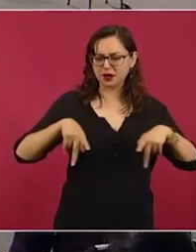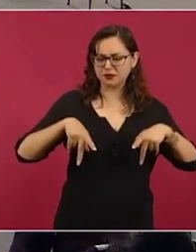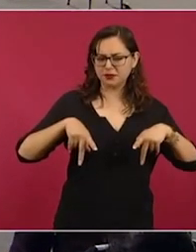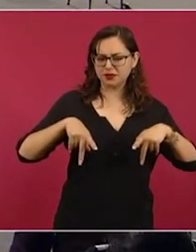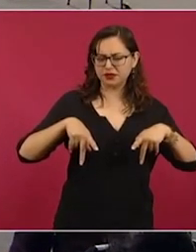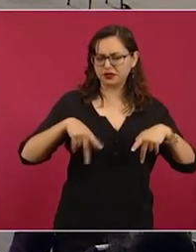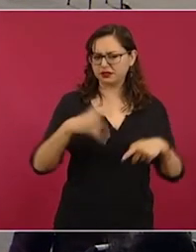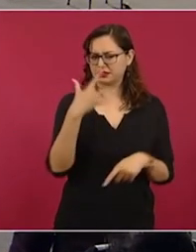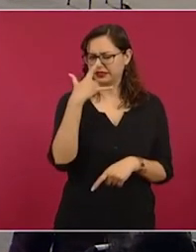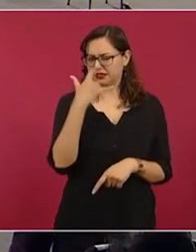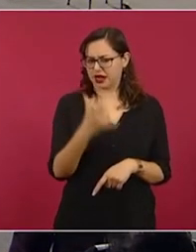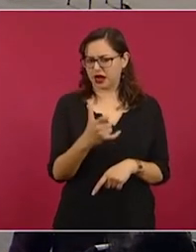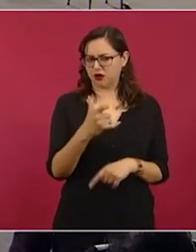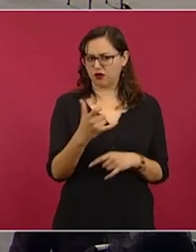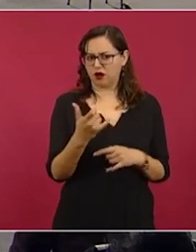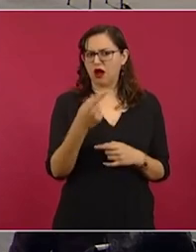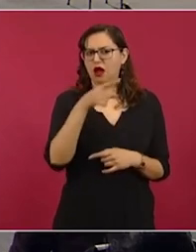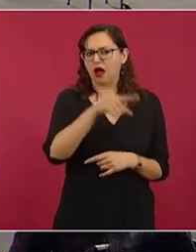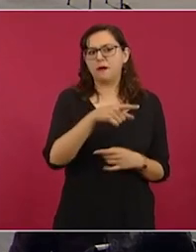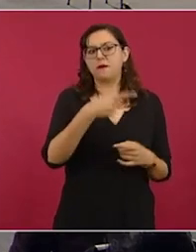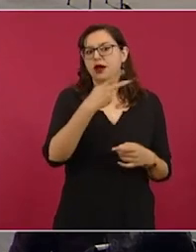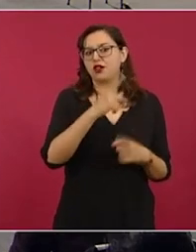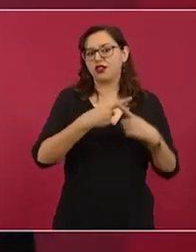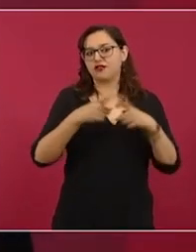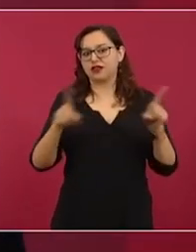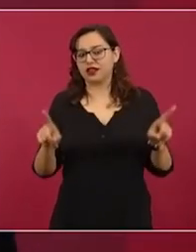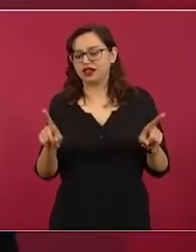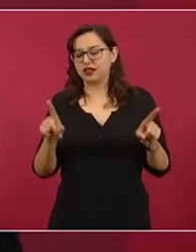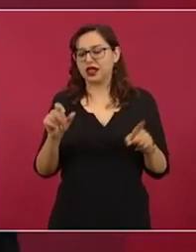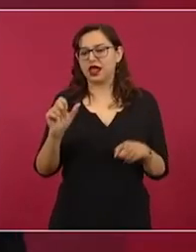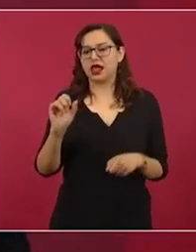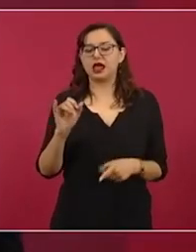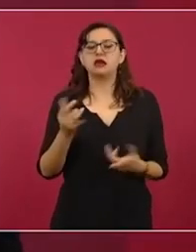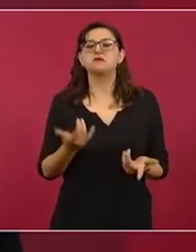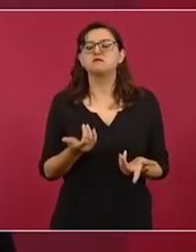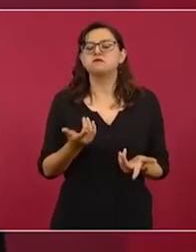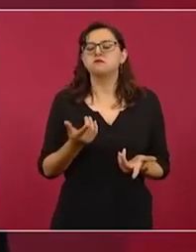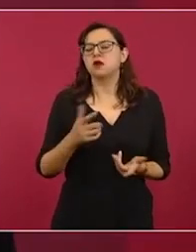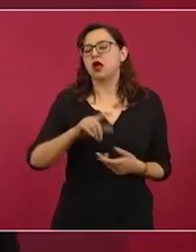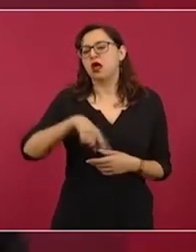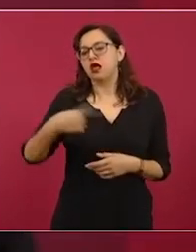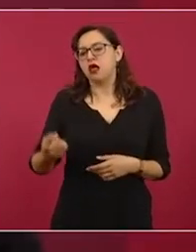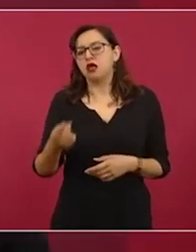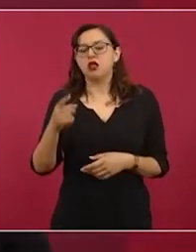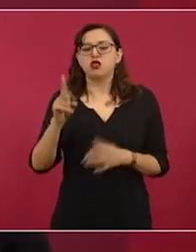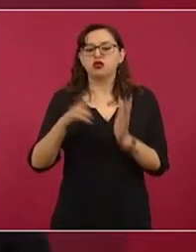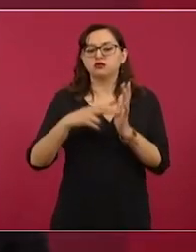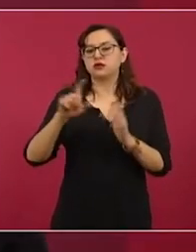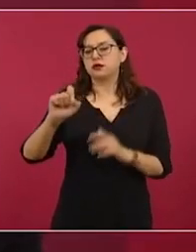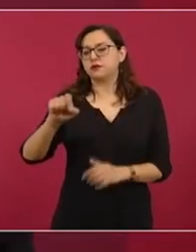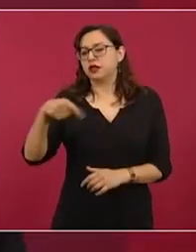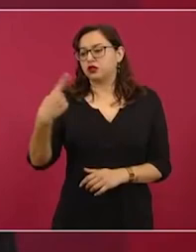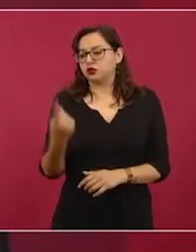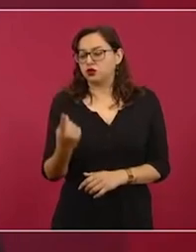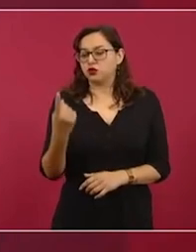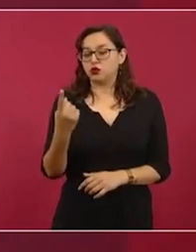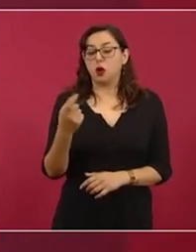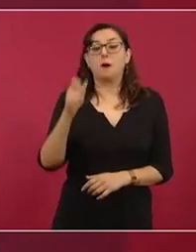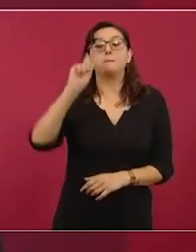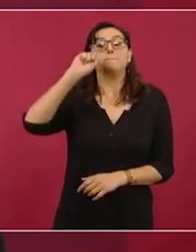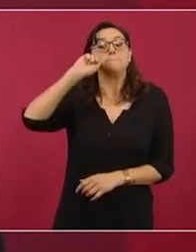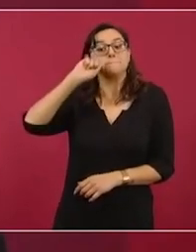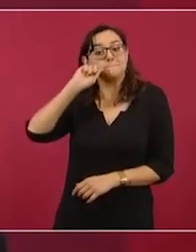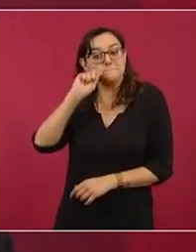y Líderes Migrantes. Y el 19 de diciembre de 2021, Reforma publica en portada e